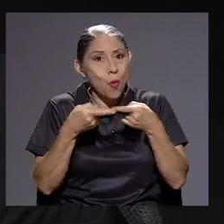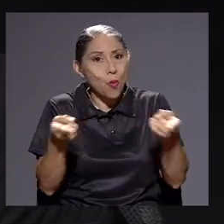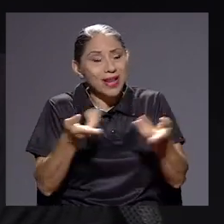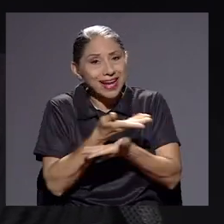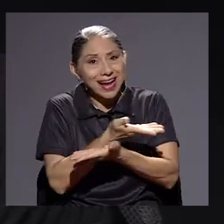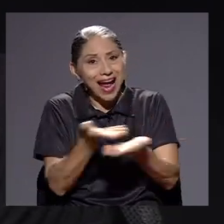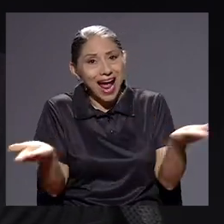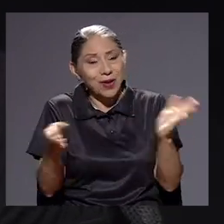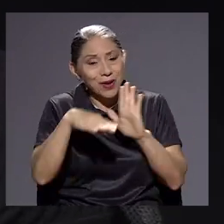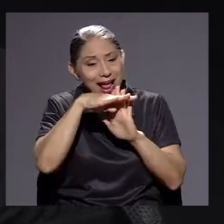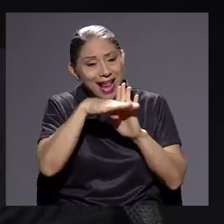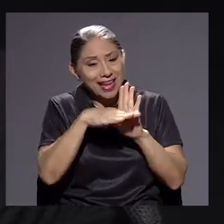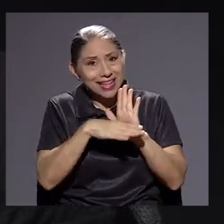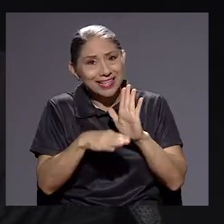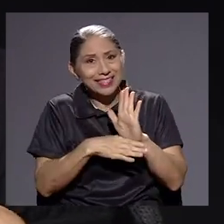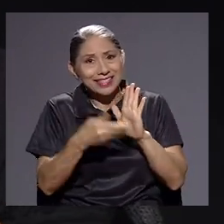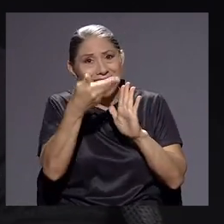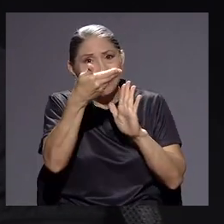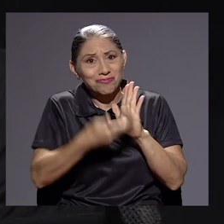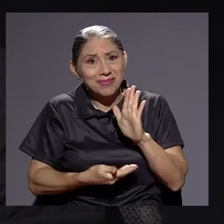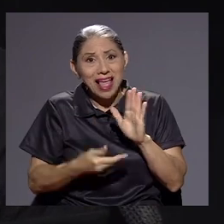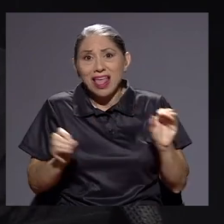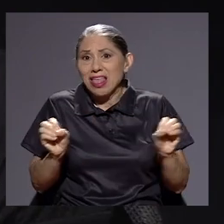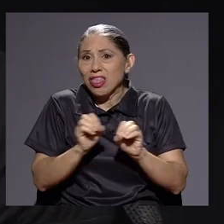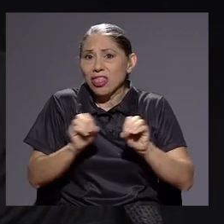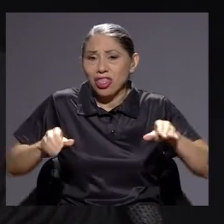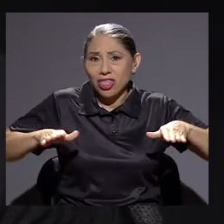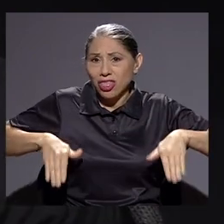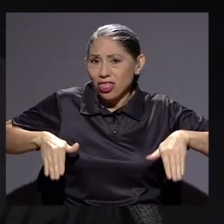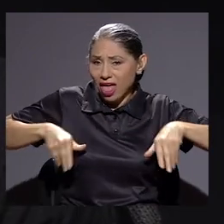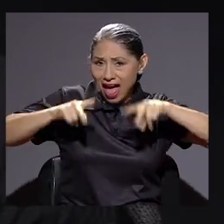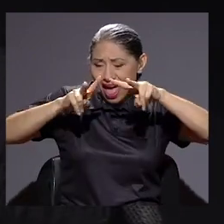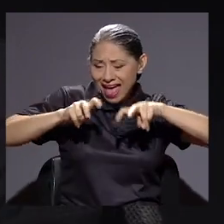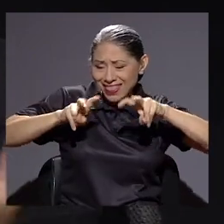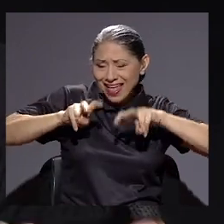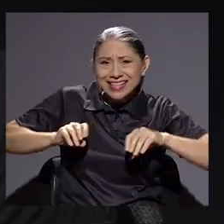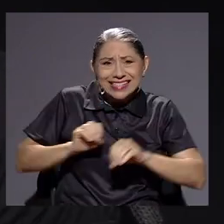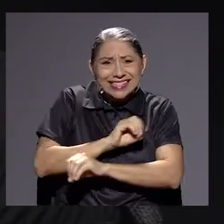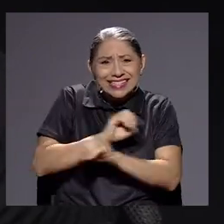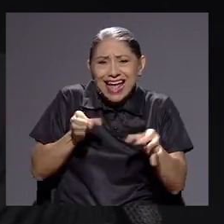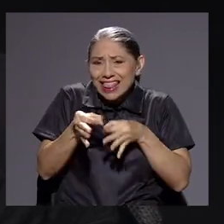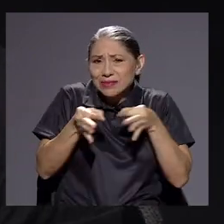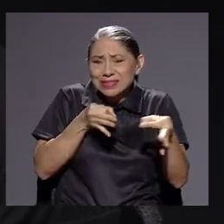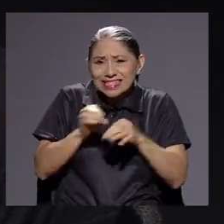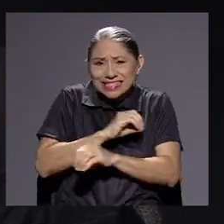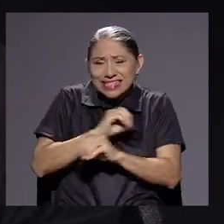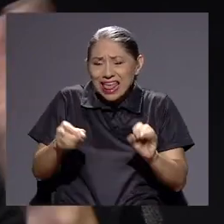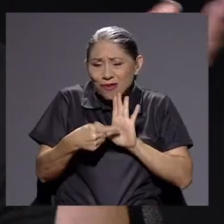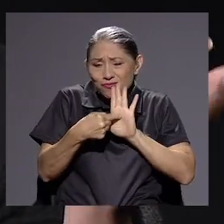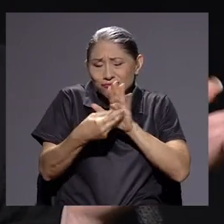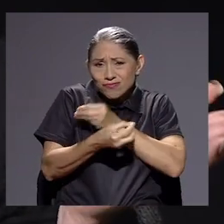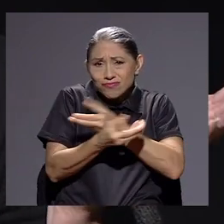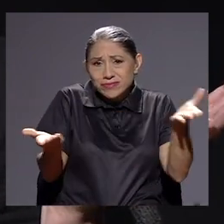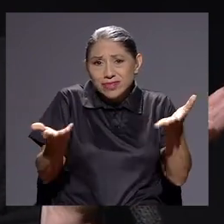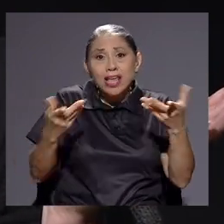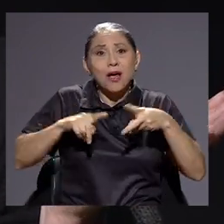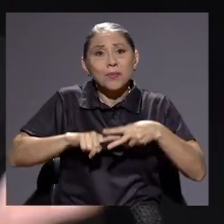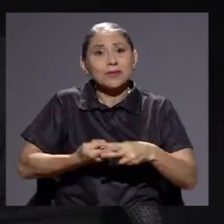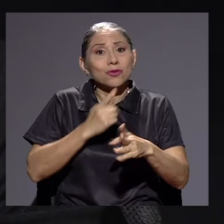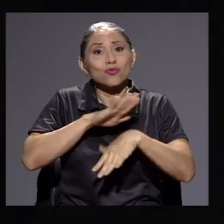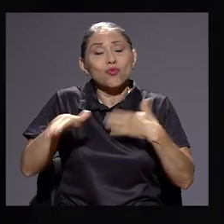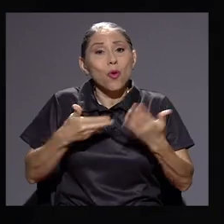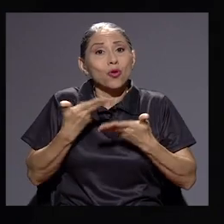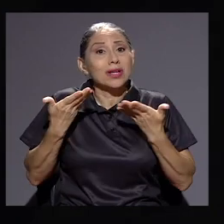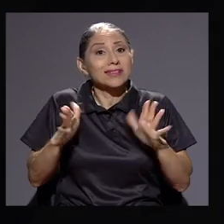muy alegremente, sin un análisis, sin un nada, sin ni siquiera explicarla. Y se armó todo lo que ya conocemos.